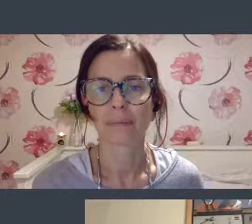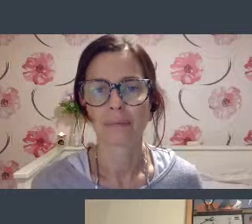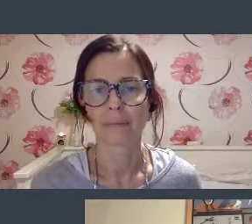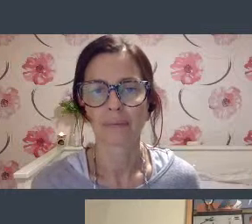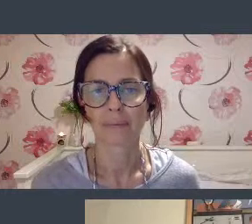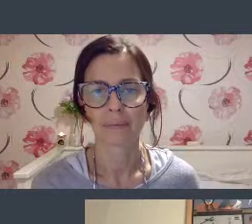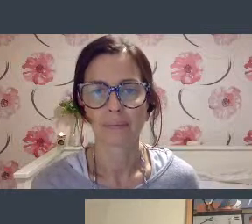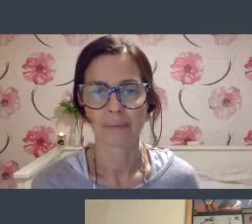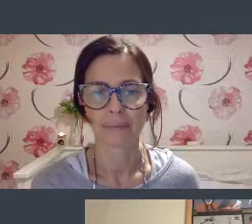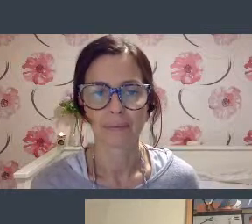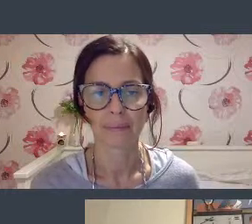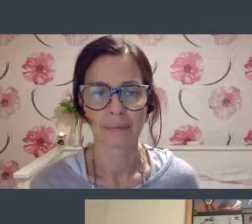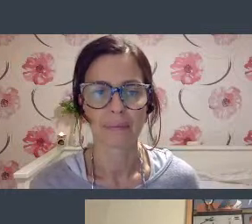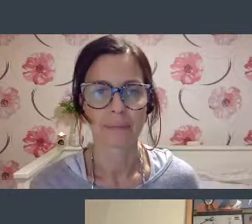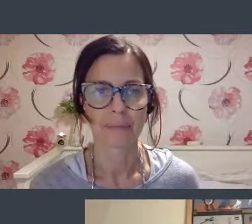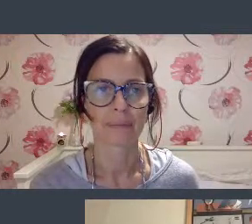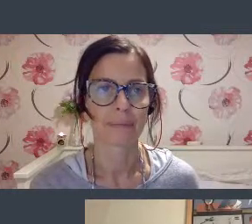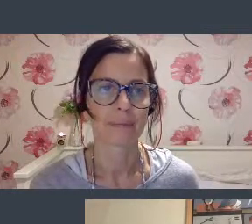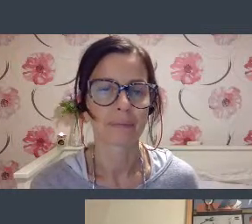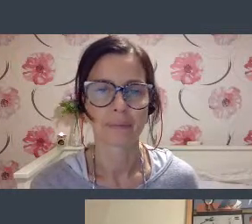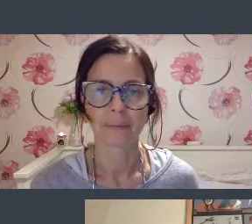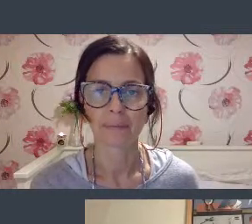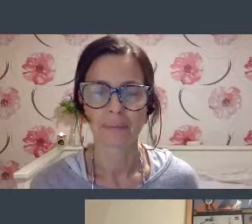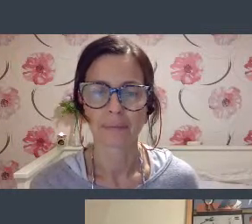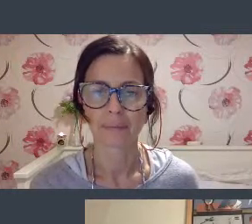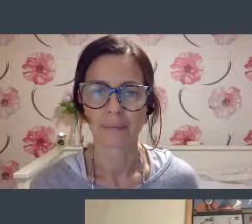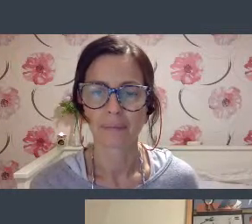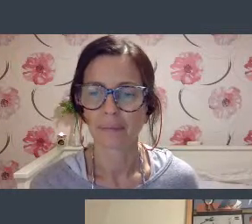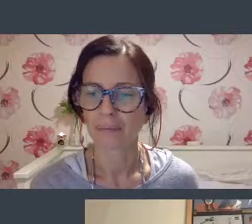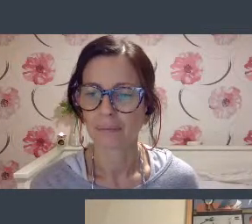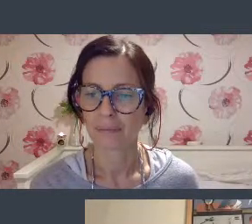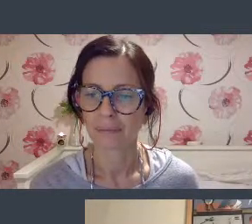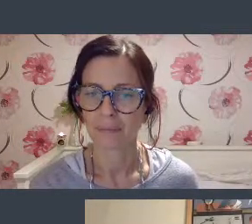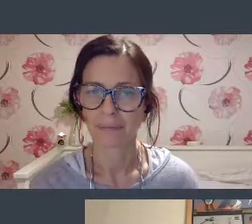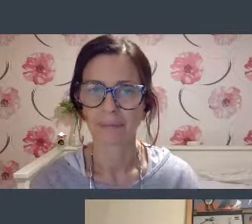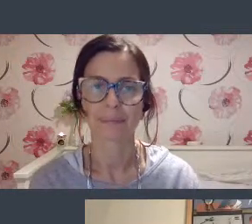está en silencio ¿hay que ahí?